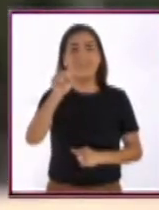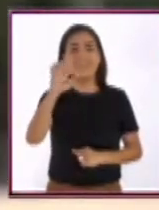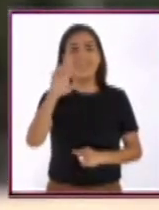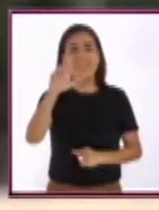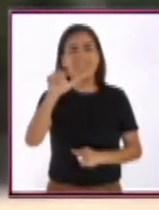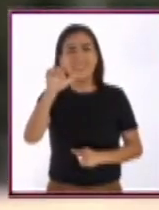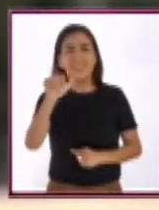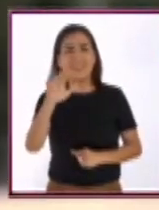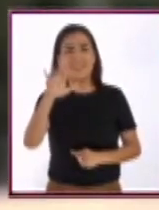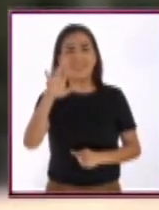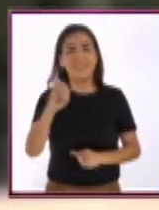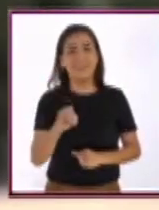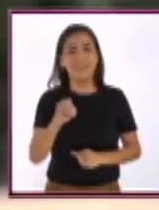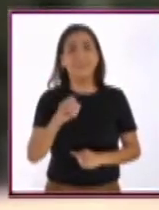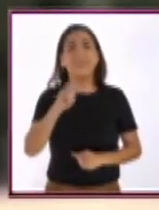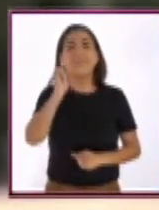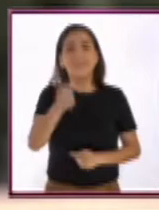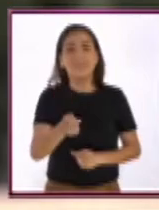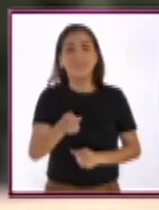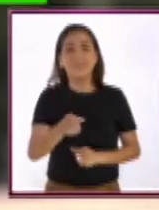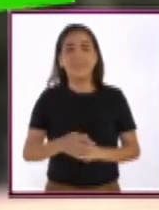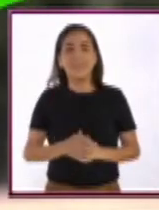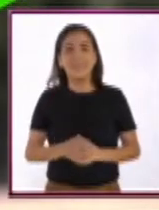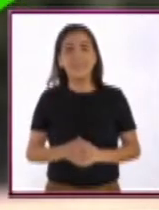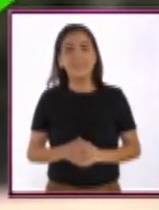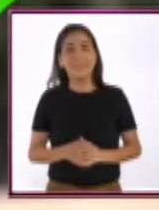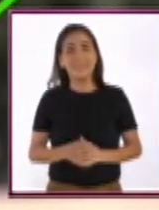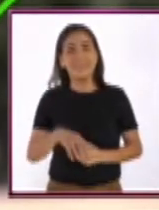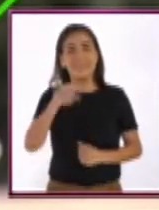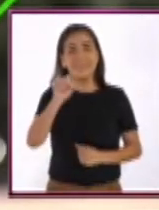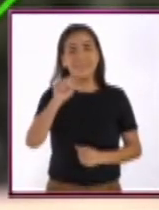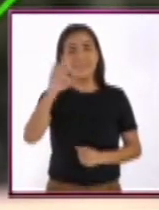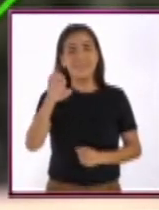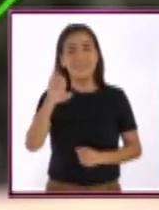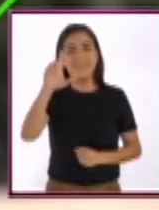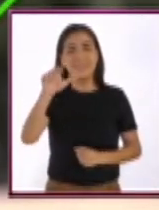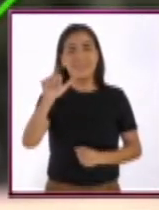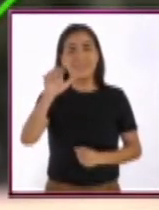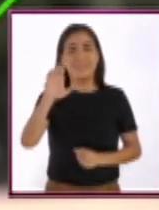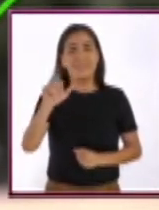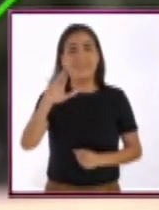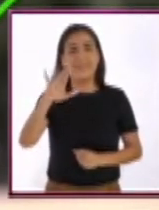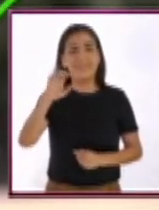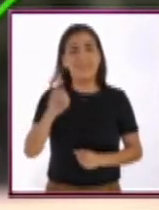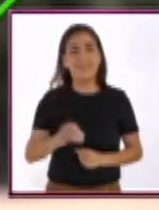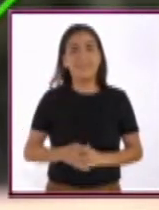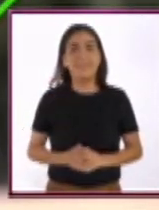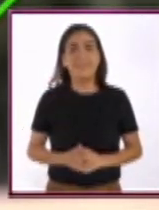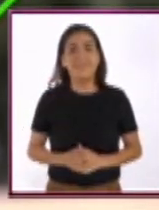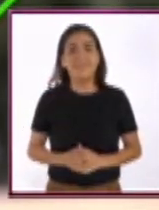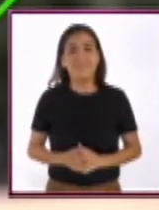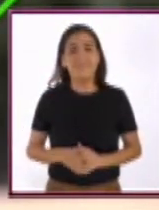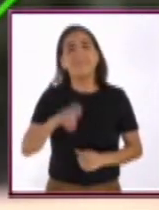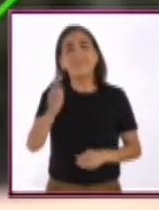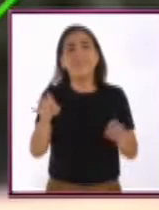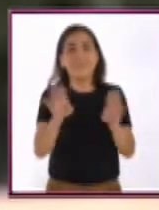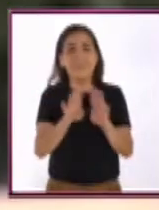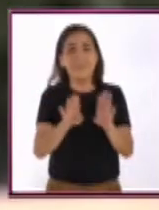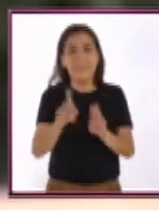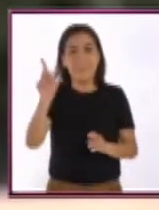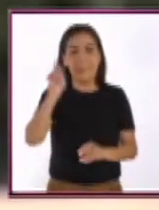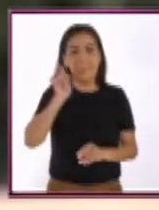¿Celacaido? La palabra celacanto es como si... se la cantaría a...